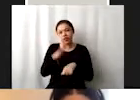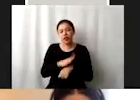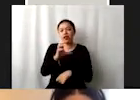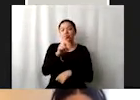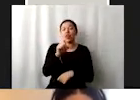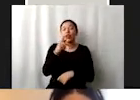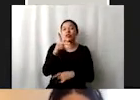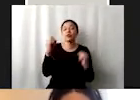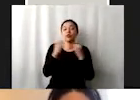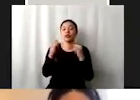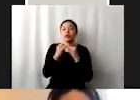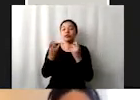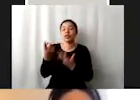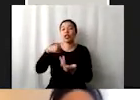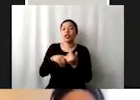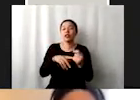organización así de manera